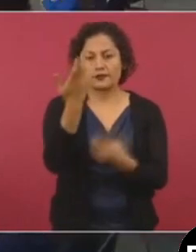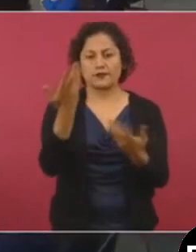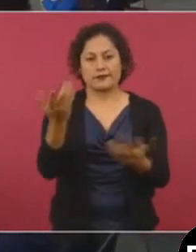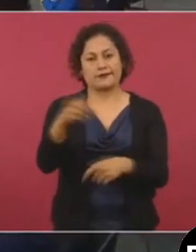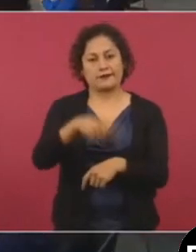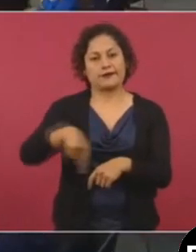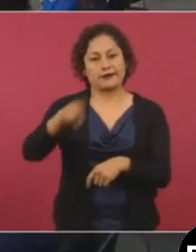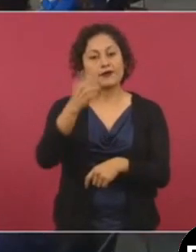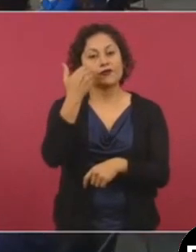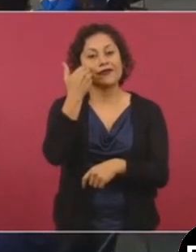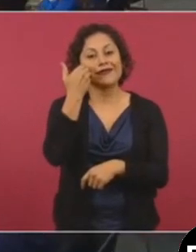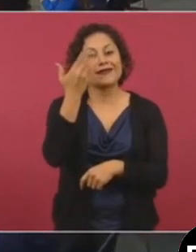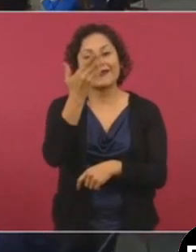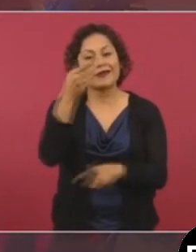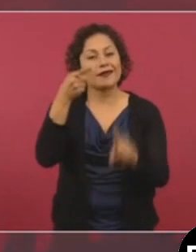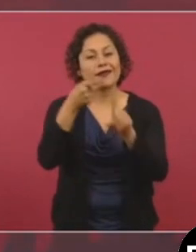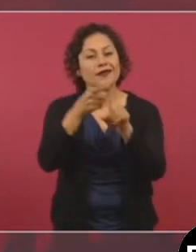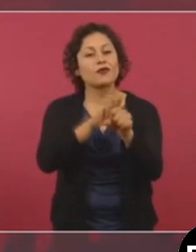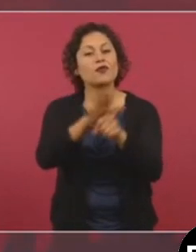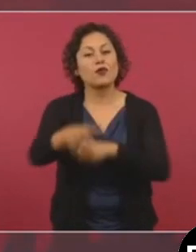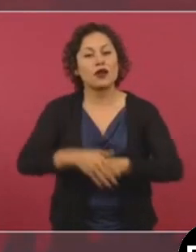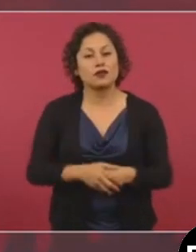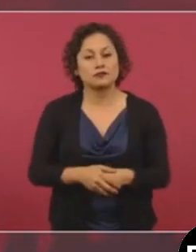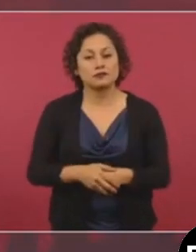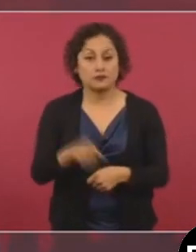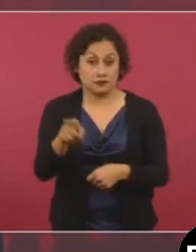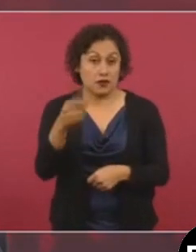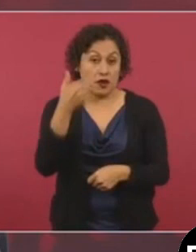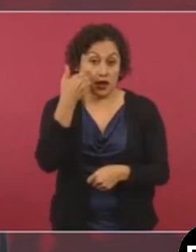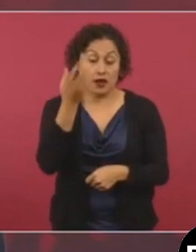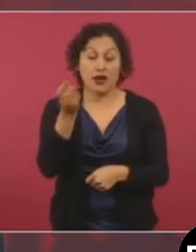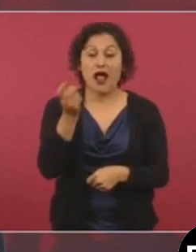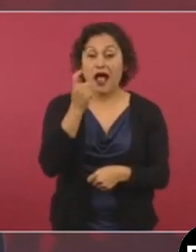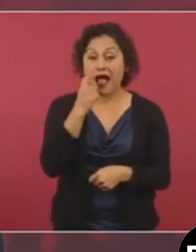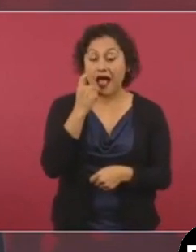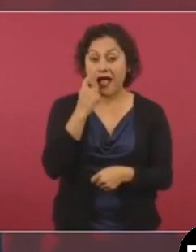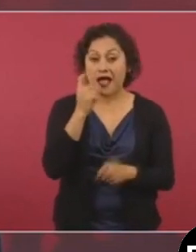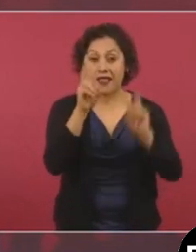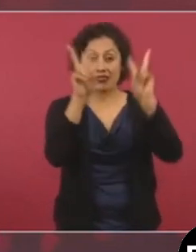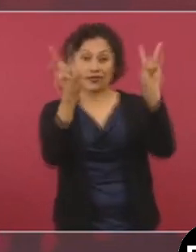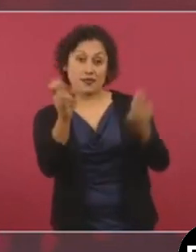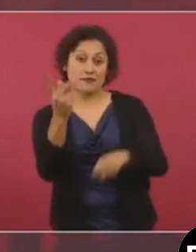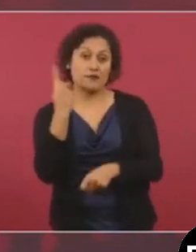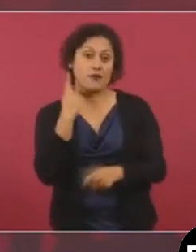es sacar raja política electoral.